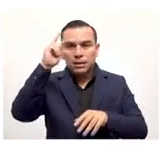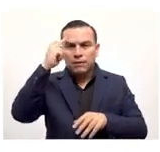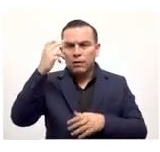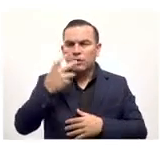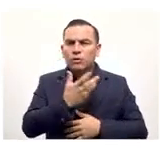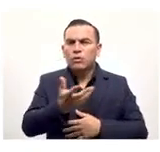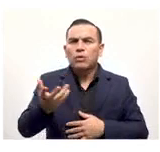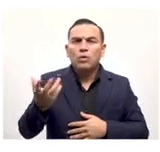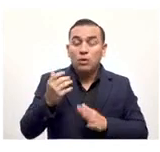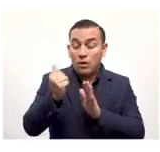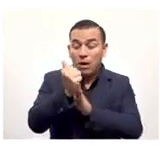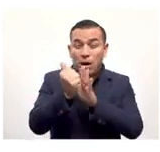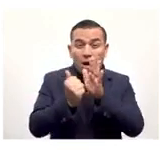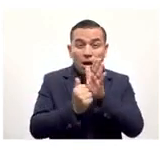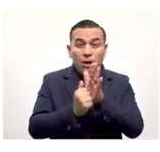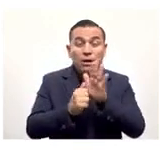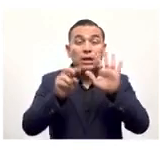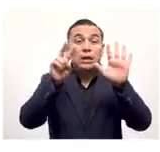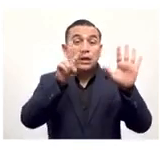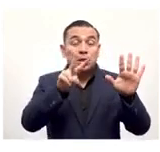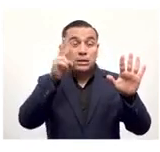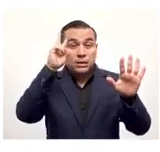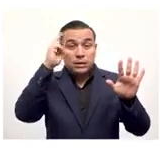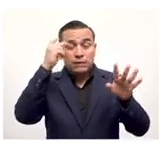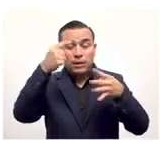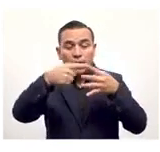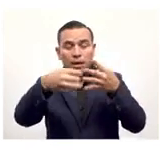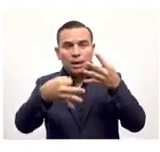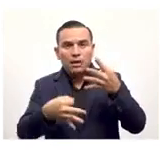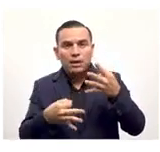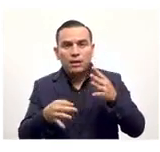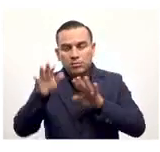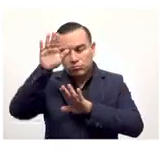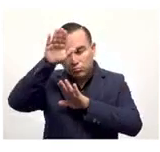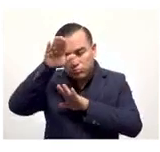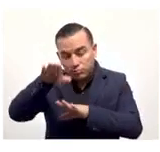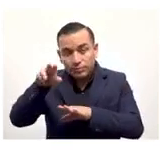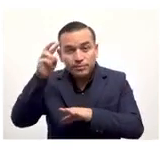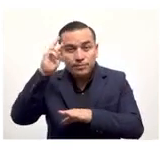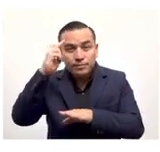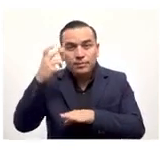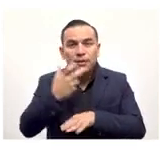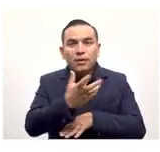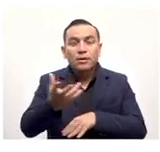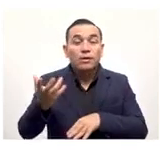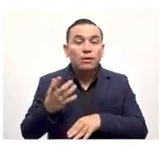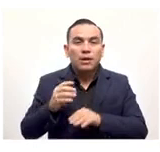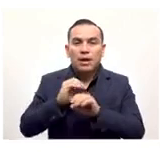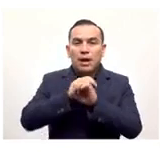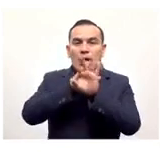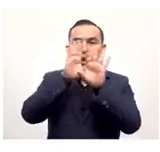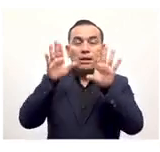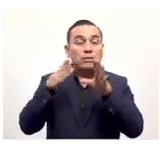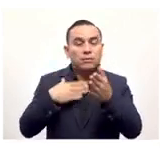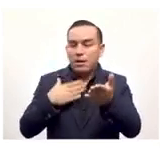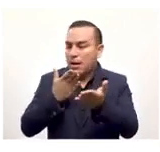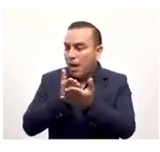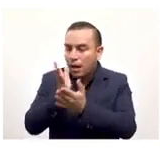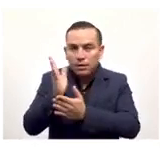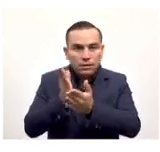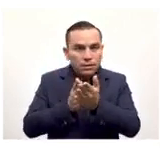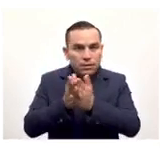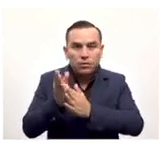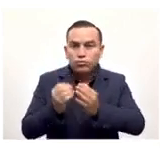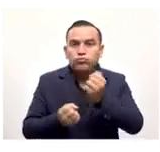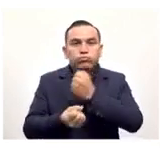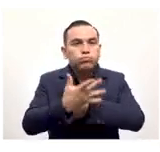obligación expresada en el artículo 7 de la presente ley quienes por hecho notorio y de manera evidente no tengan acceso